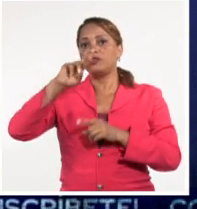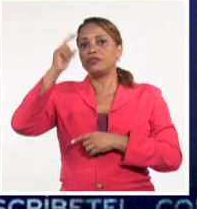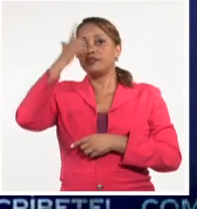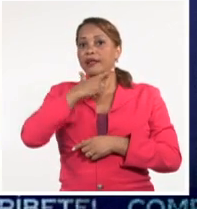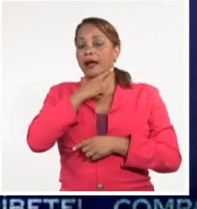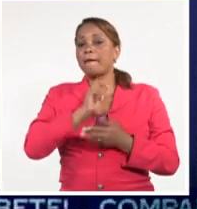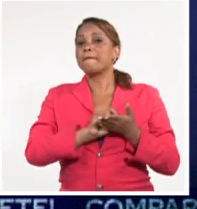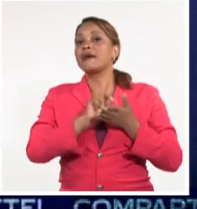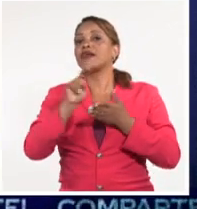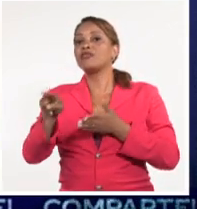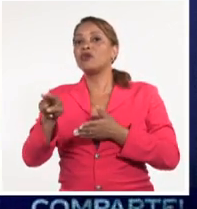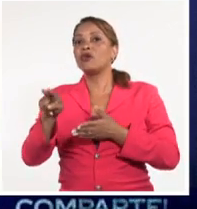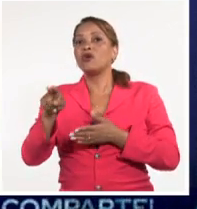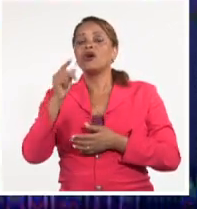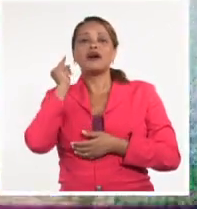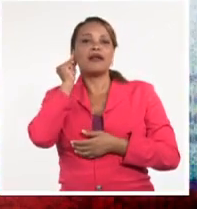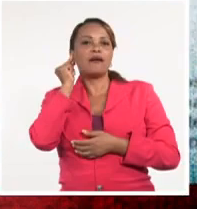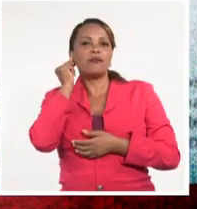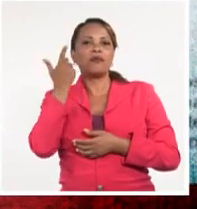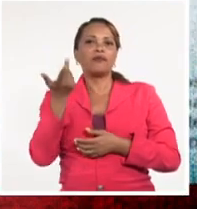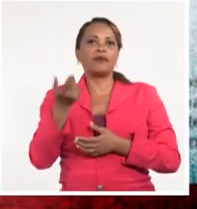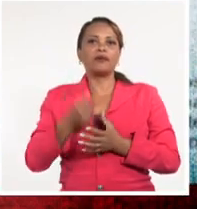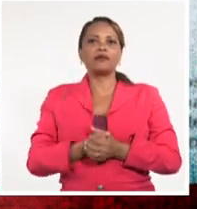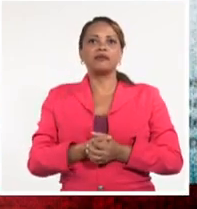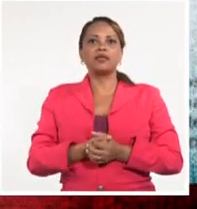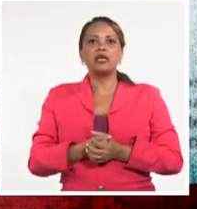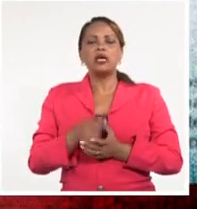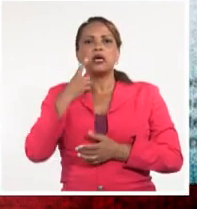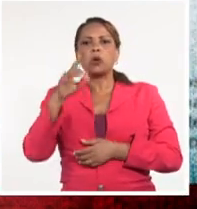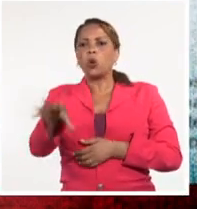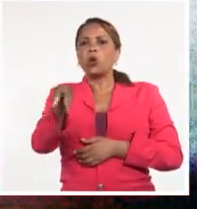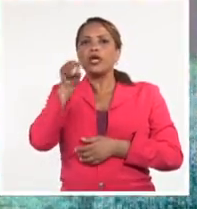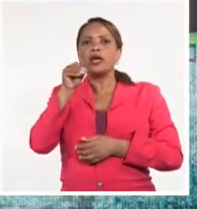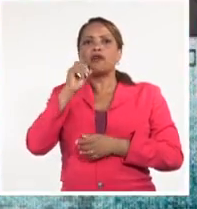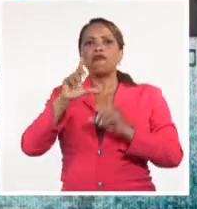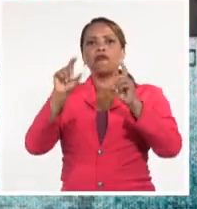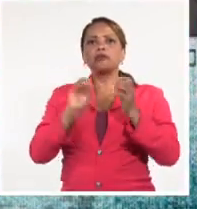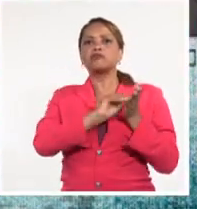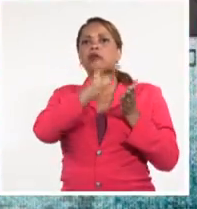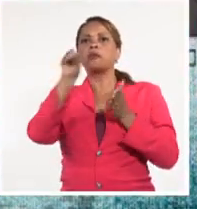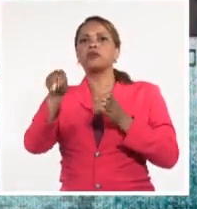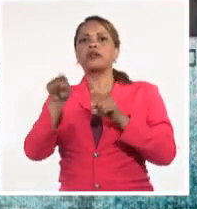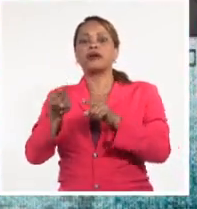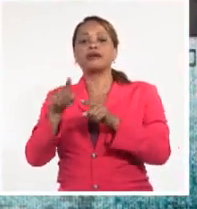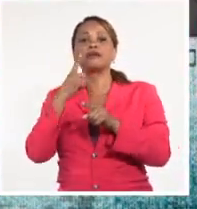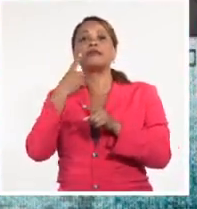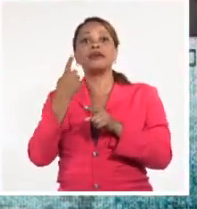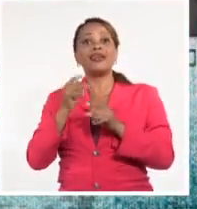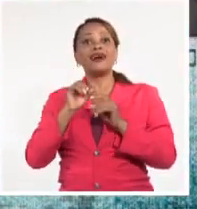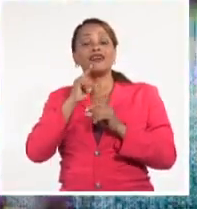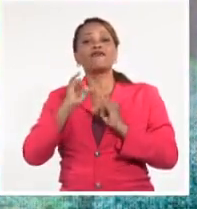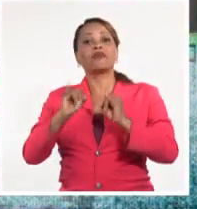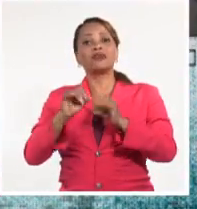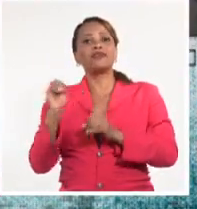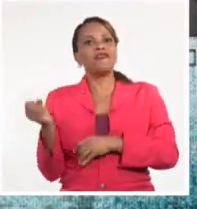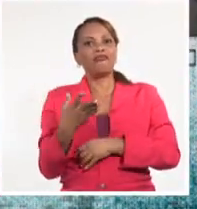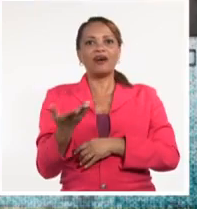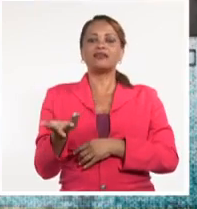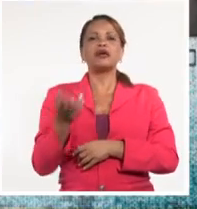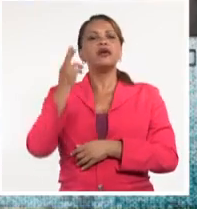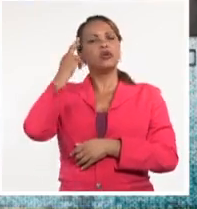la chamaca del chamaco. Cogieron esta foto y la pusieron ahí. Mira cómo te meten noticias falsas por la cara.